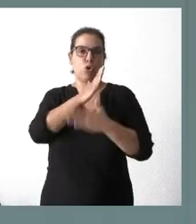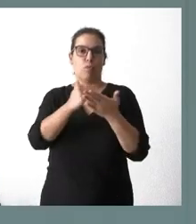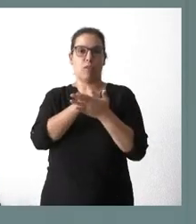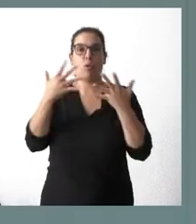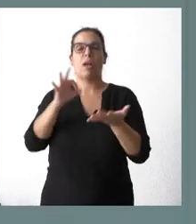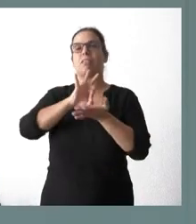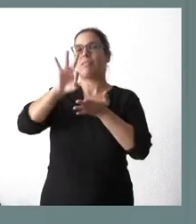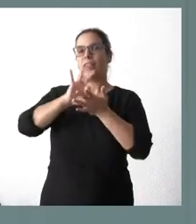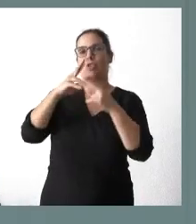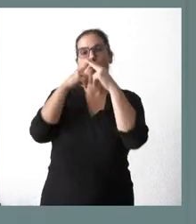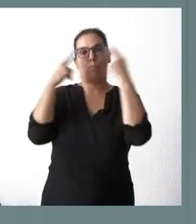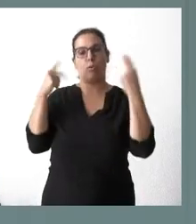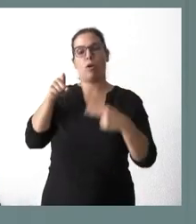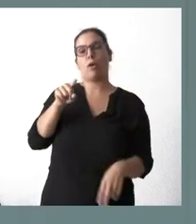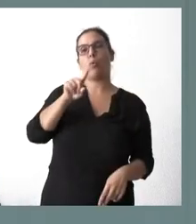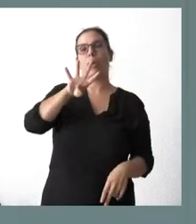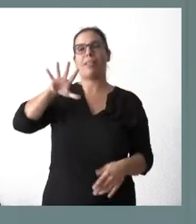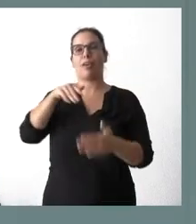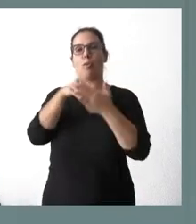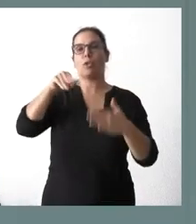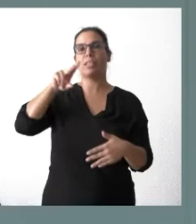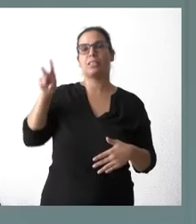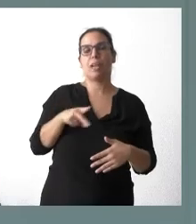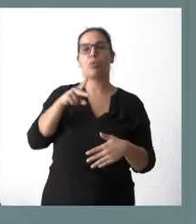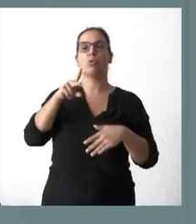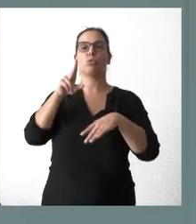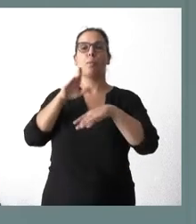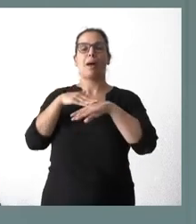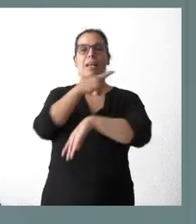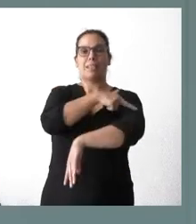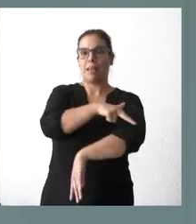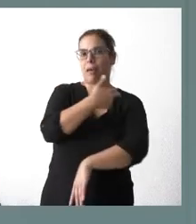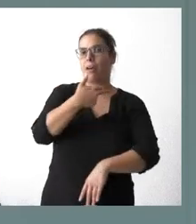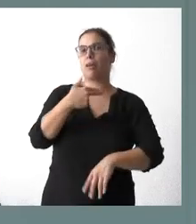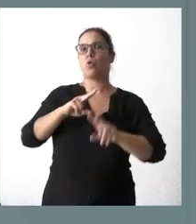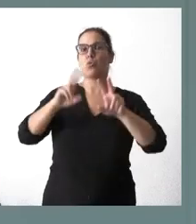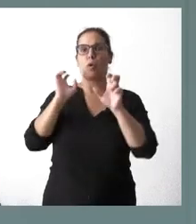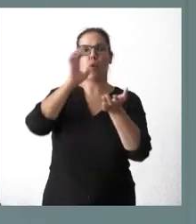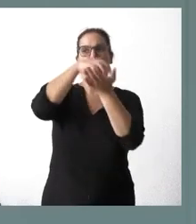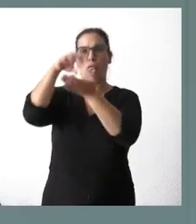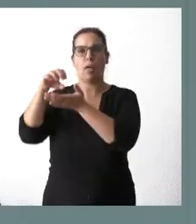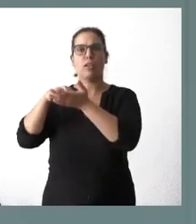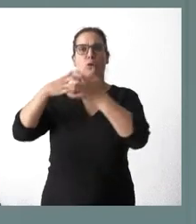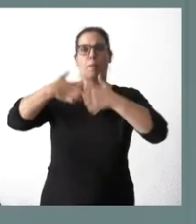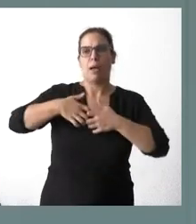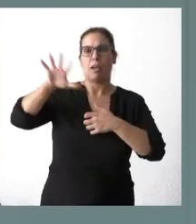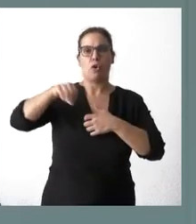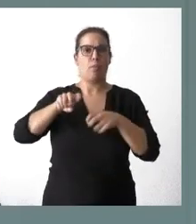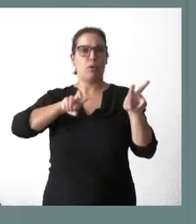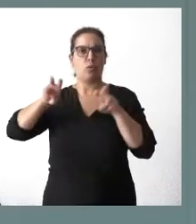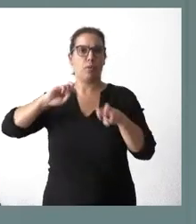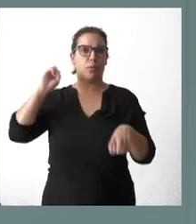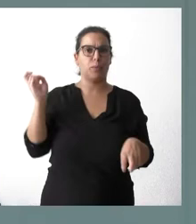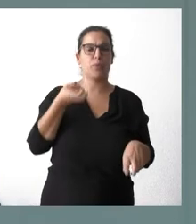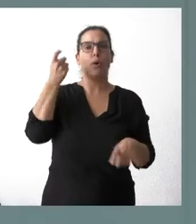servicios públicos, donde hay 45 millones de euros en materia sanitaria, con nuevas instalaciones en centros de carácter sanitario, con